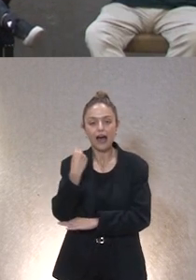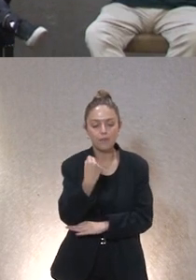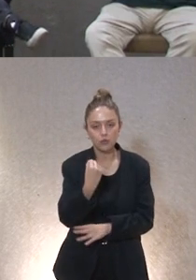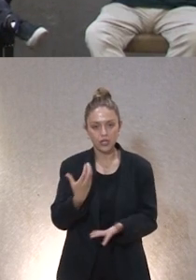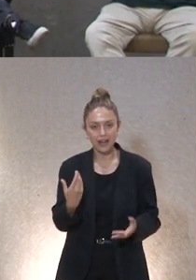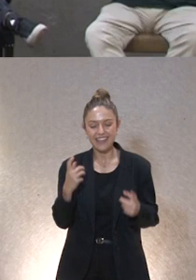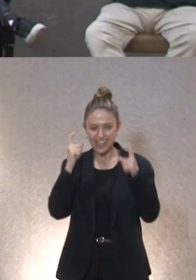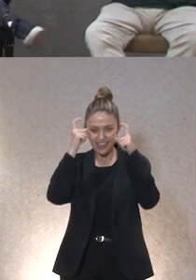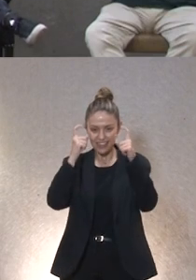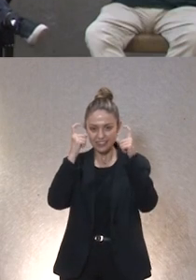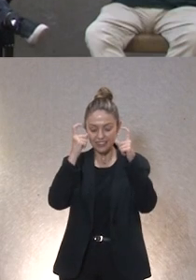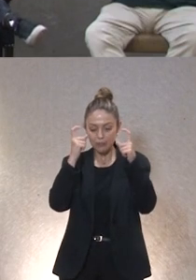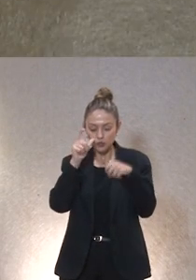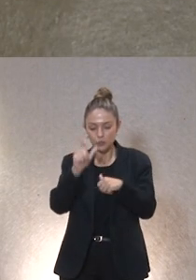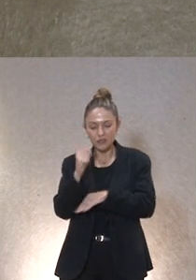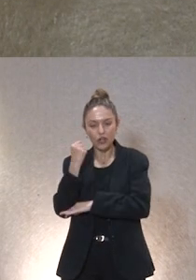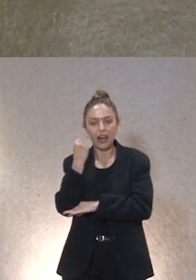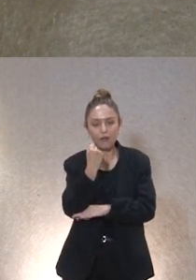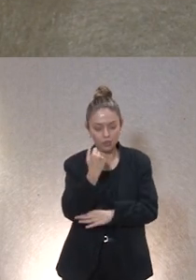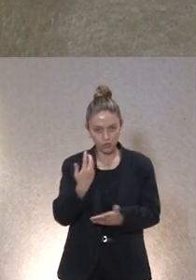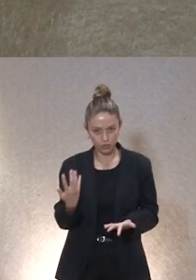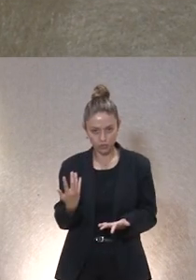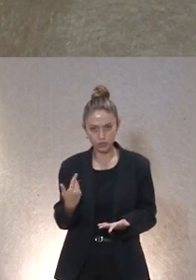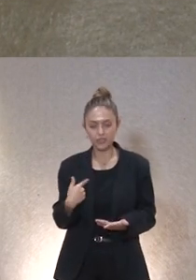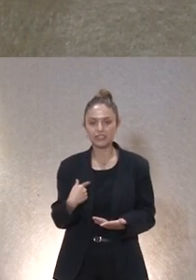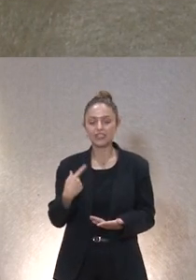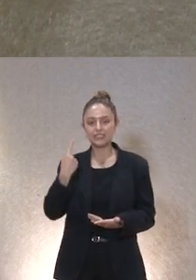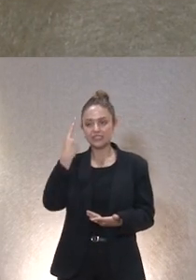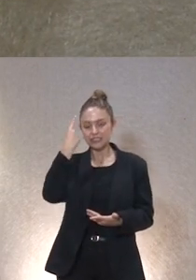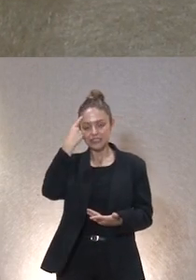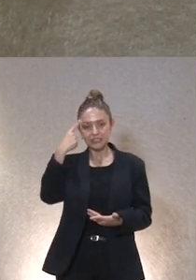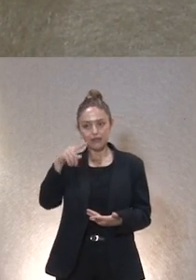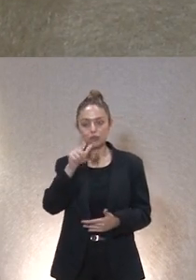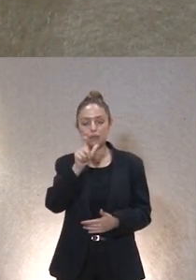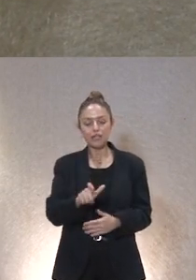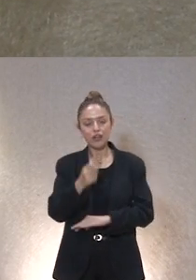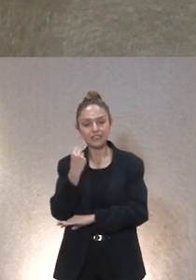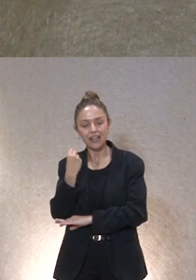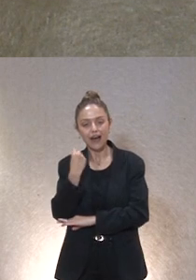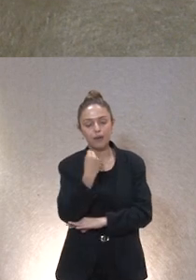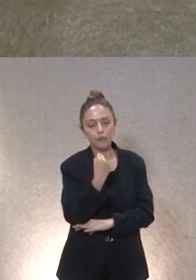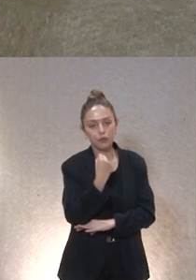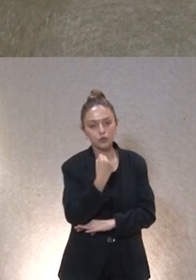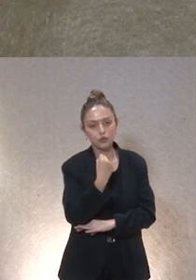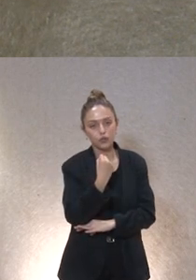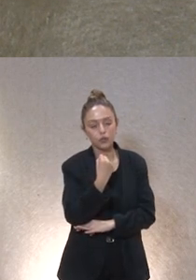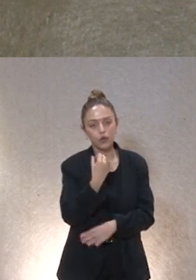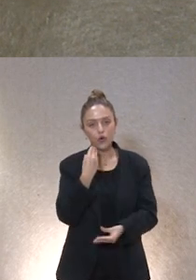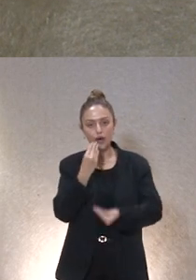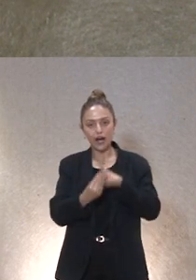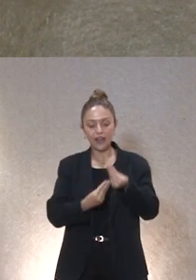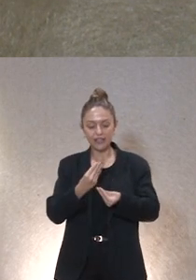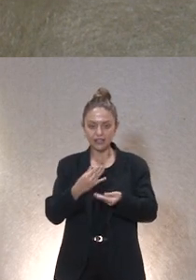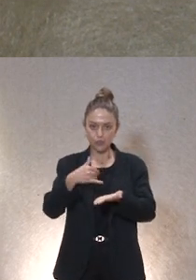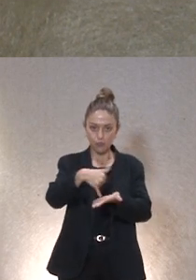intentamos ser personas de apoyo y tenemos muy en cuenta y muy claro que las personas de apoyo lo que no tienen que hacer es